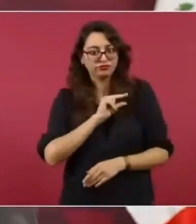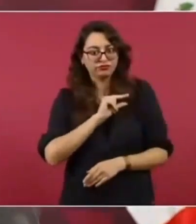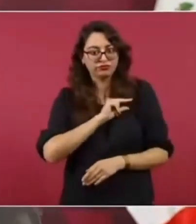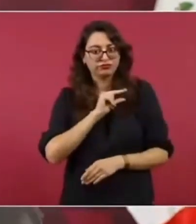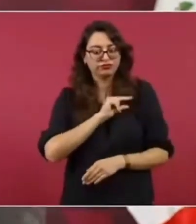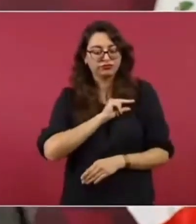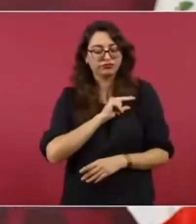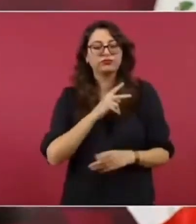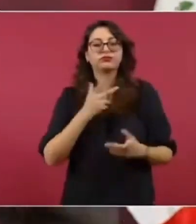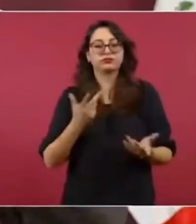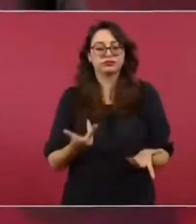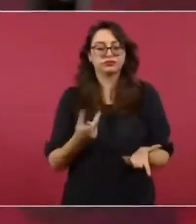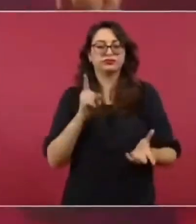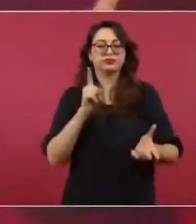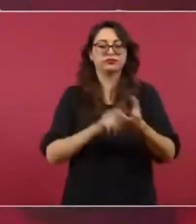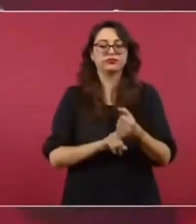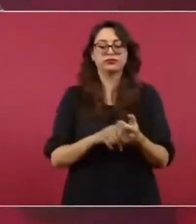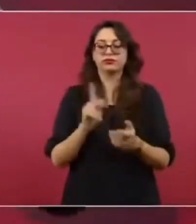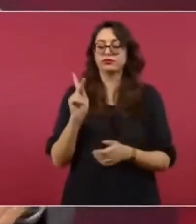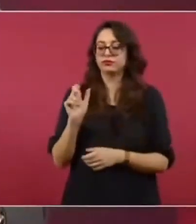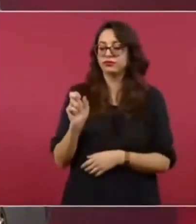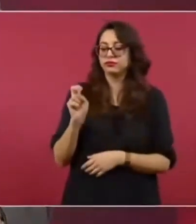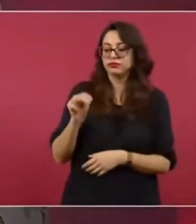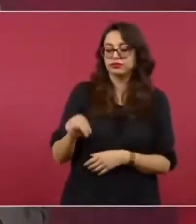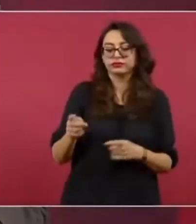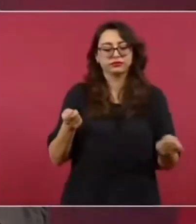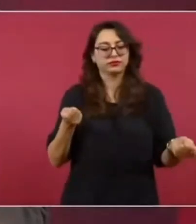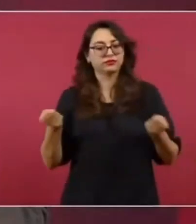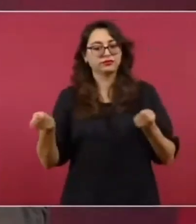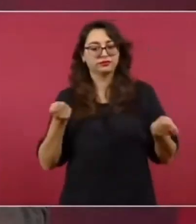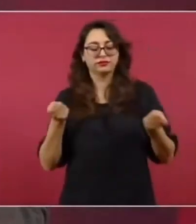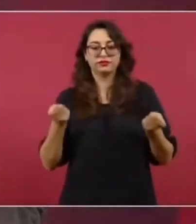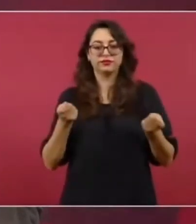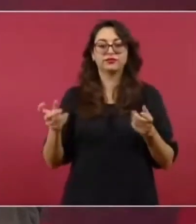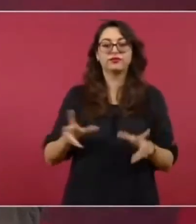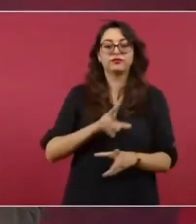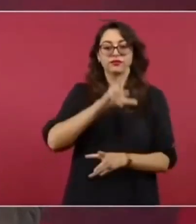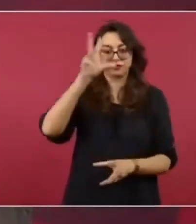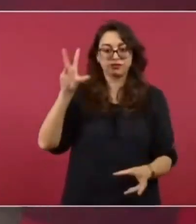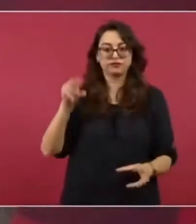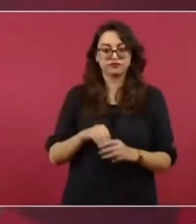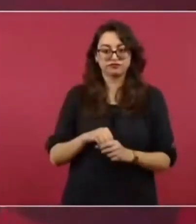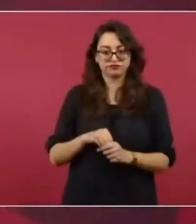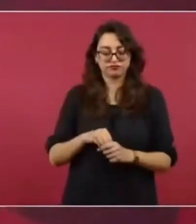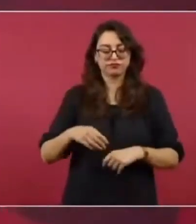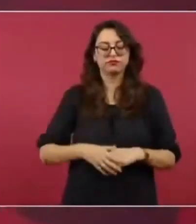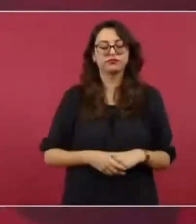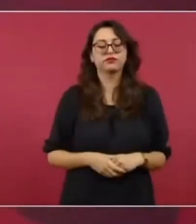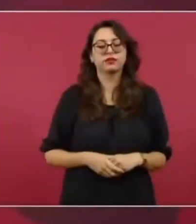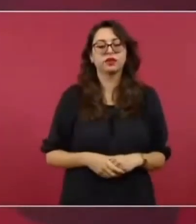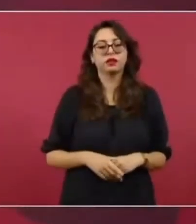esto sucedió con Salinas y luego Zedillo